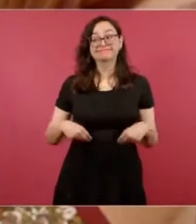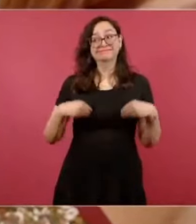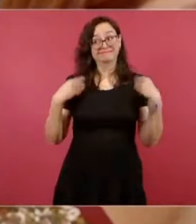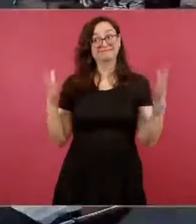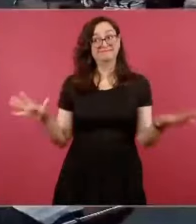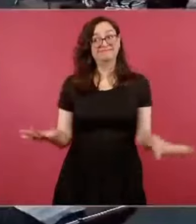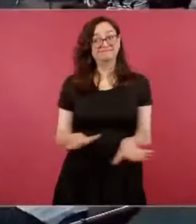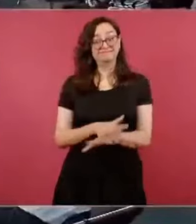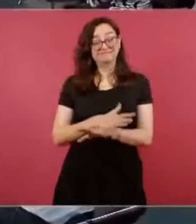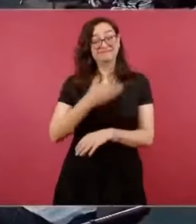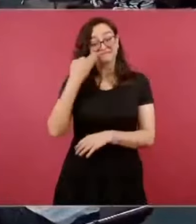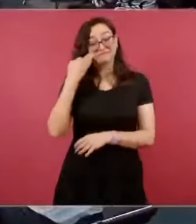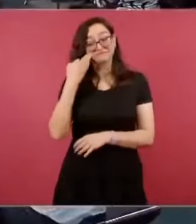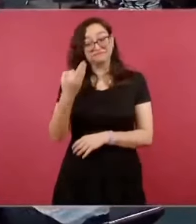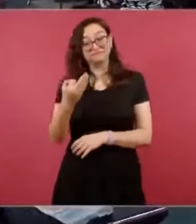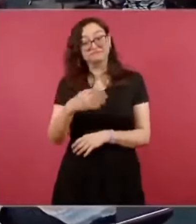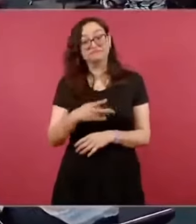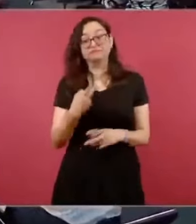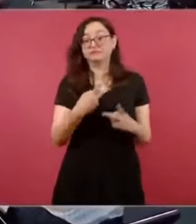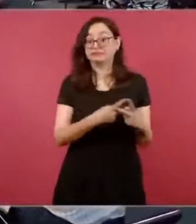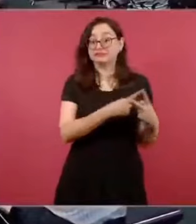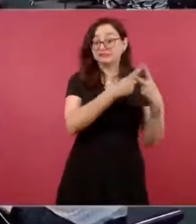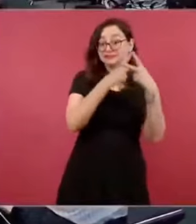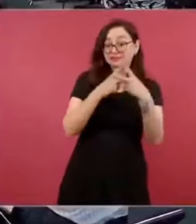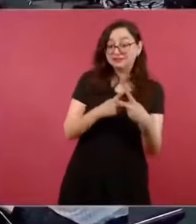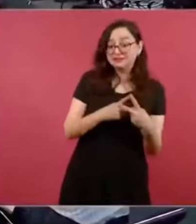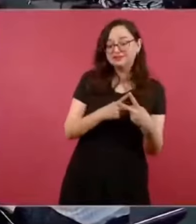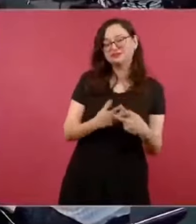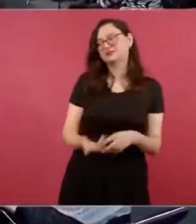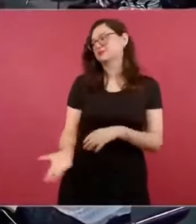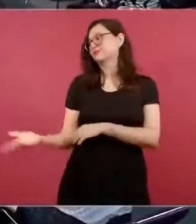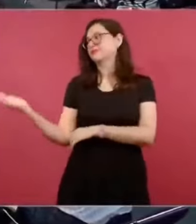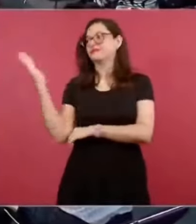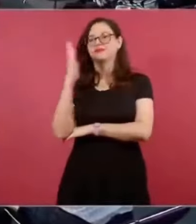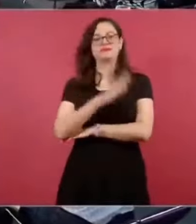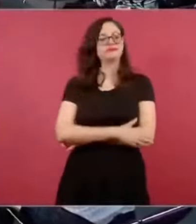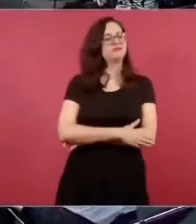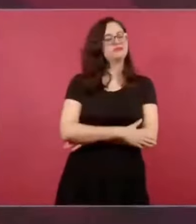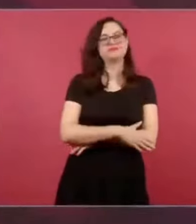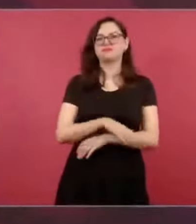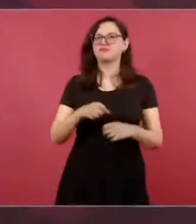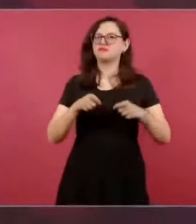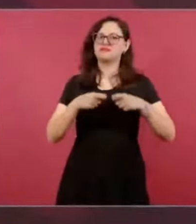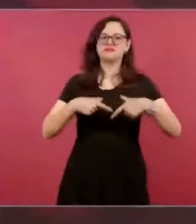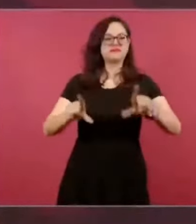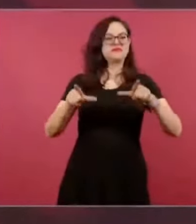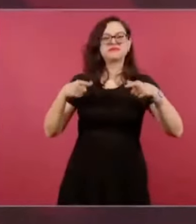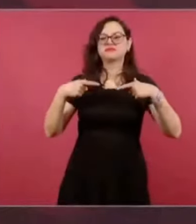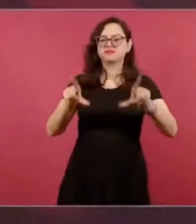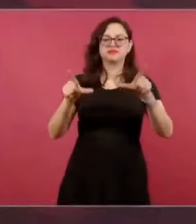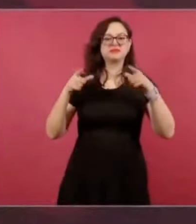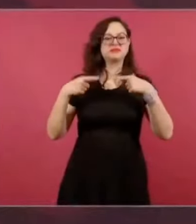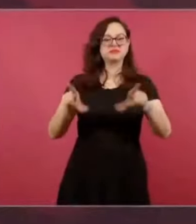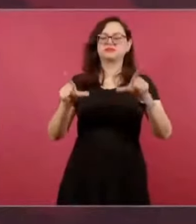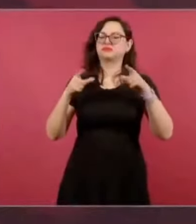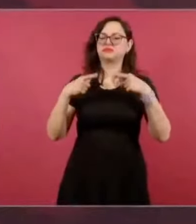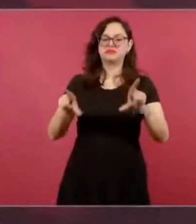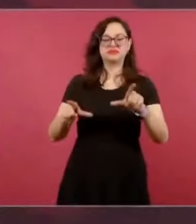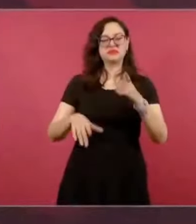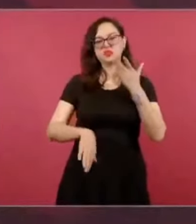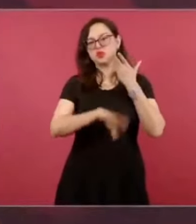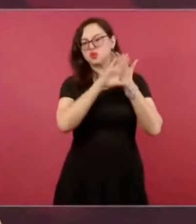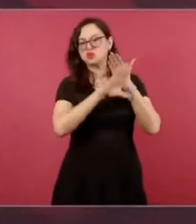Pero Televisa, con todo, una vez nos